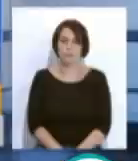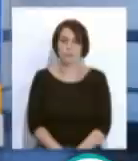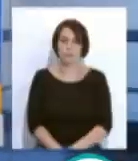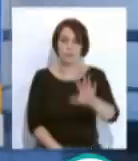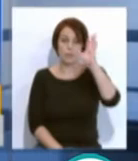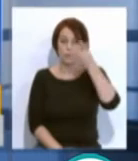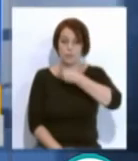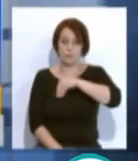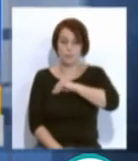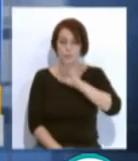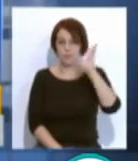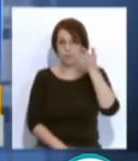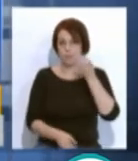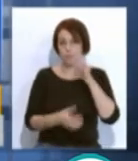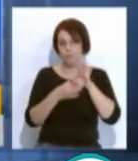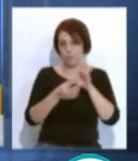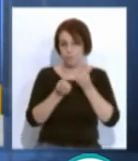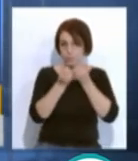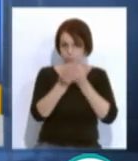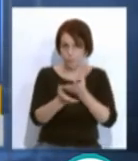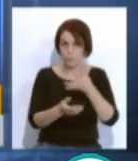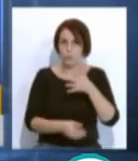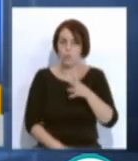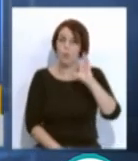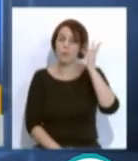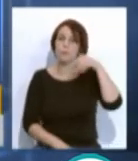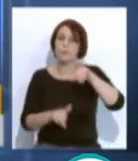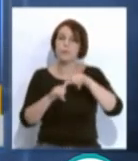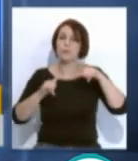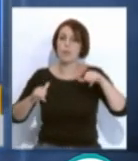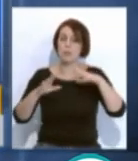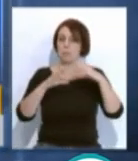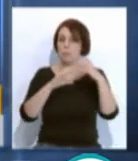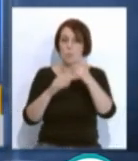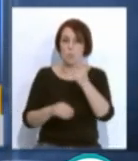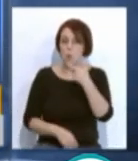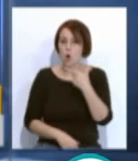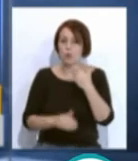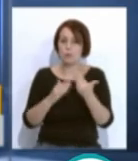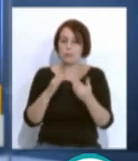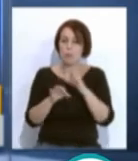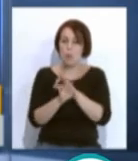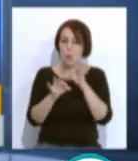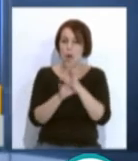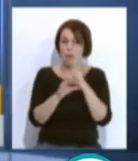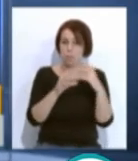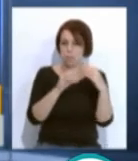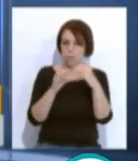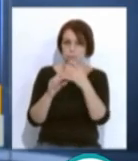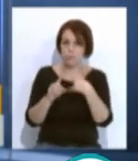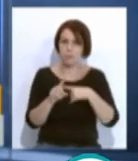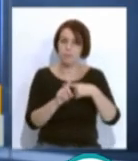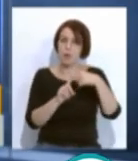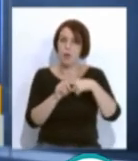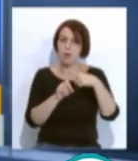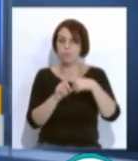La Agencia Estatal de Meteorología informa de un tiempo en la bahía de Cádiz de poca nubosidad y brumas de madrugada. Los valores extremos